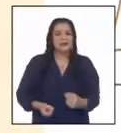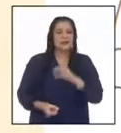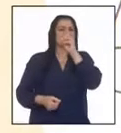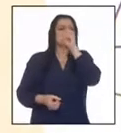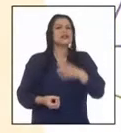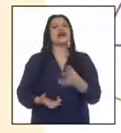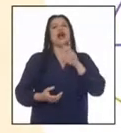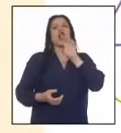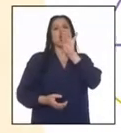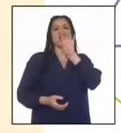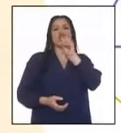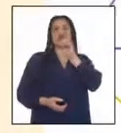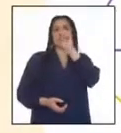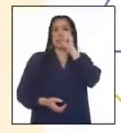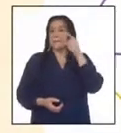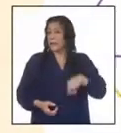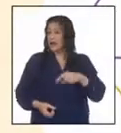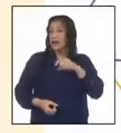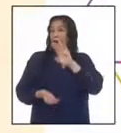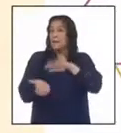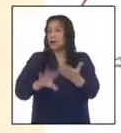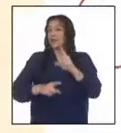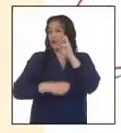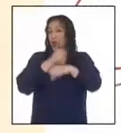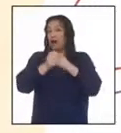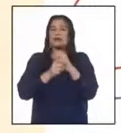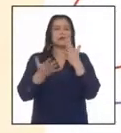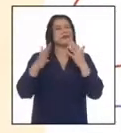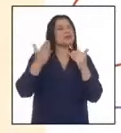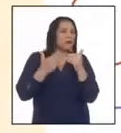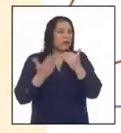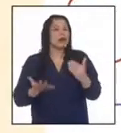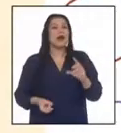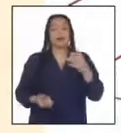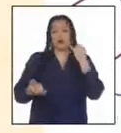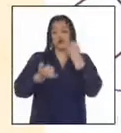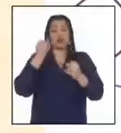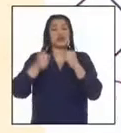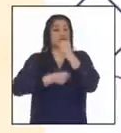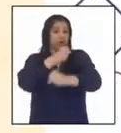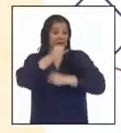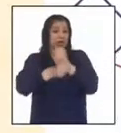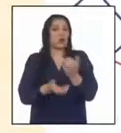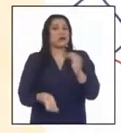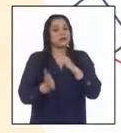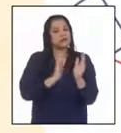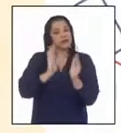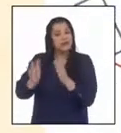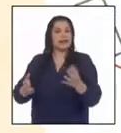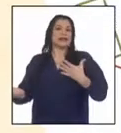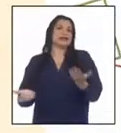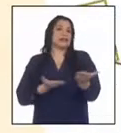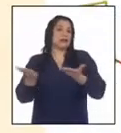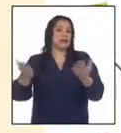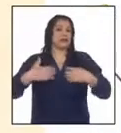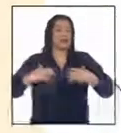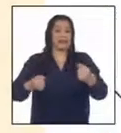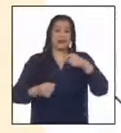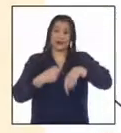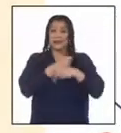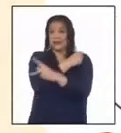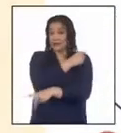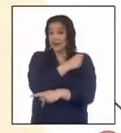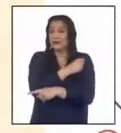de 80 mil muertes anuales, pero esta cifra es apenas aproximada, pues solo en los últimos años, con la reorganización del Servicio Sanitario en la República,